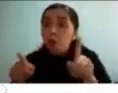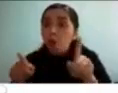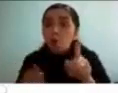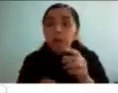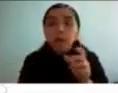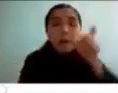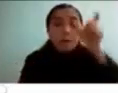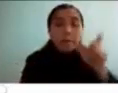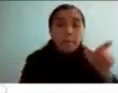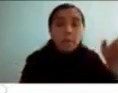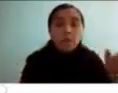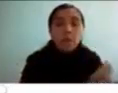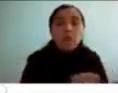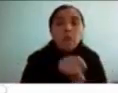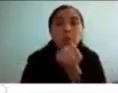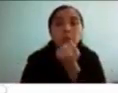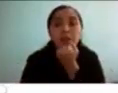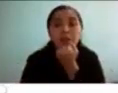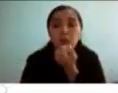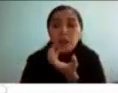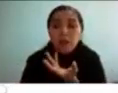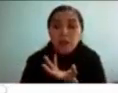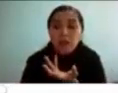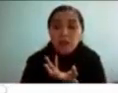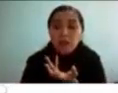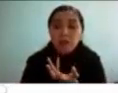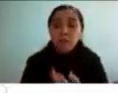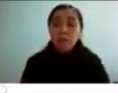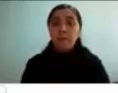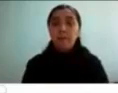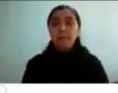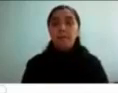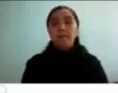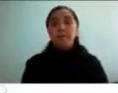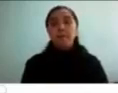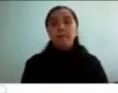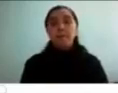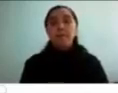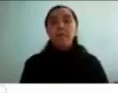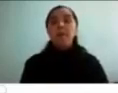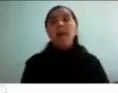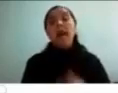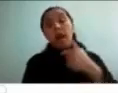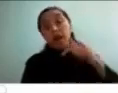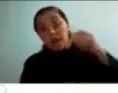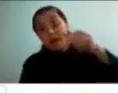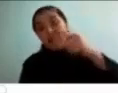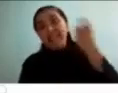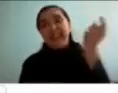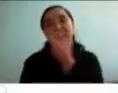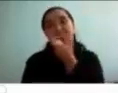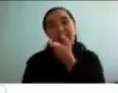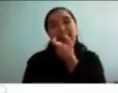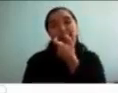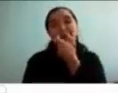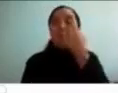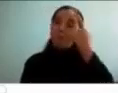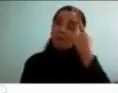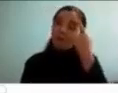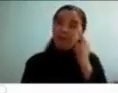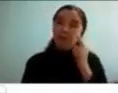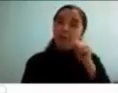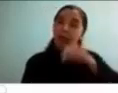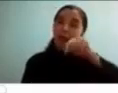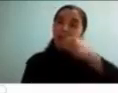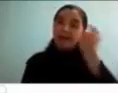error en meter los números entonces ahora puedo reírme un poco de esto pero les quiero contar porque ahora me puedo